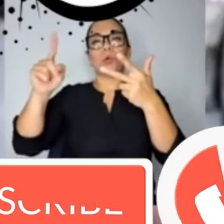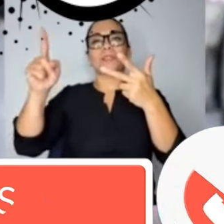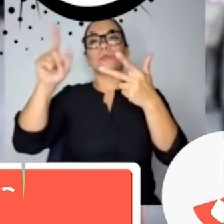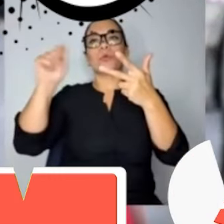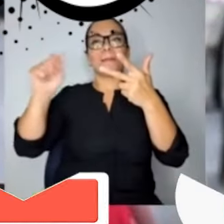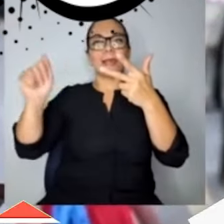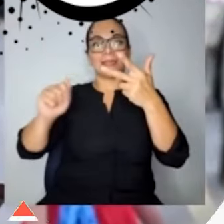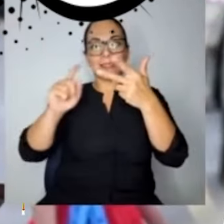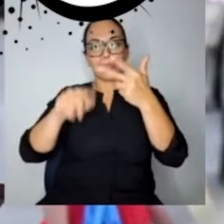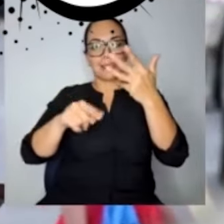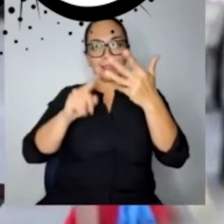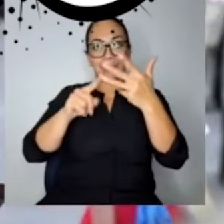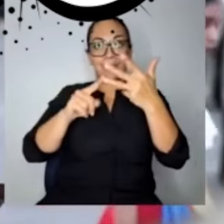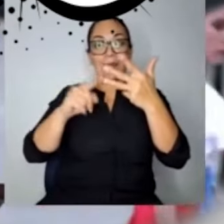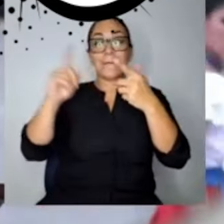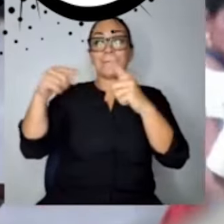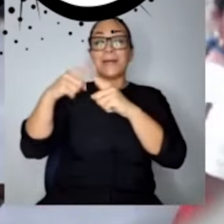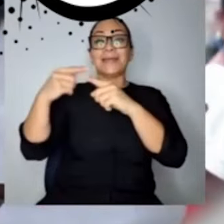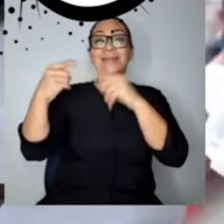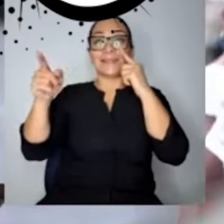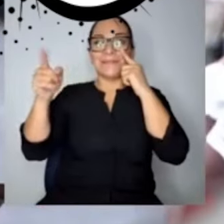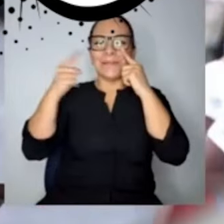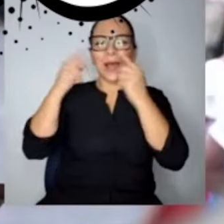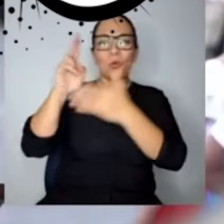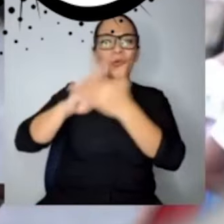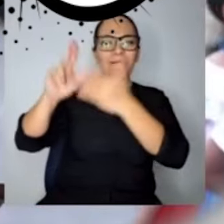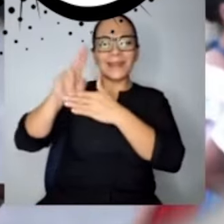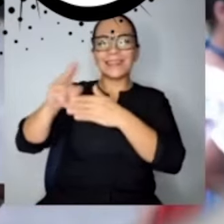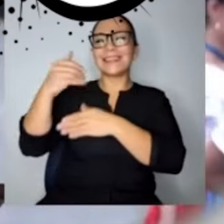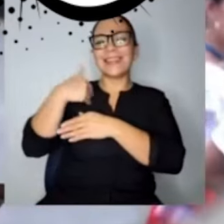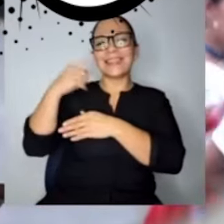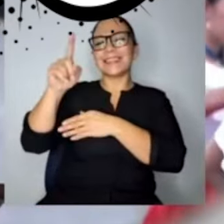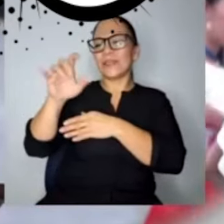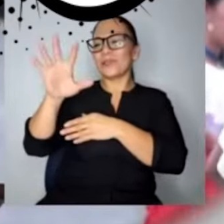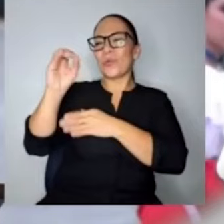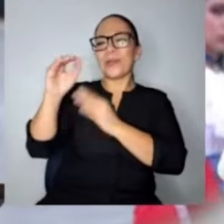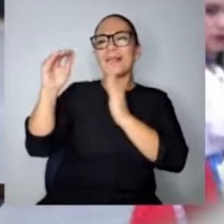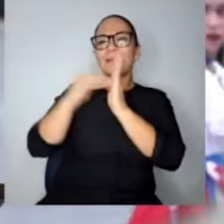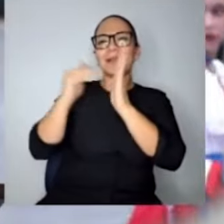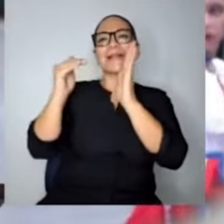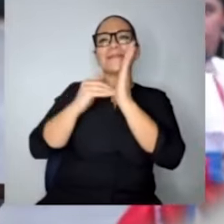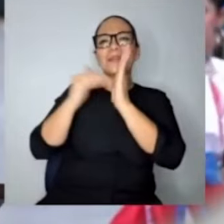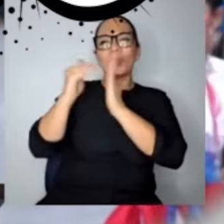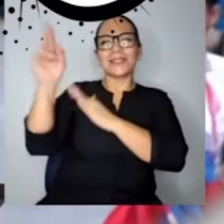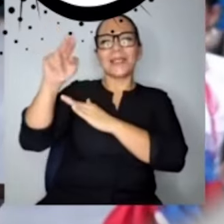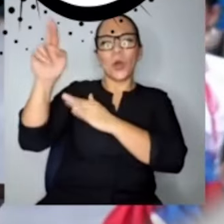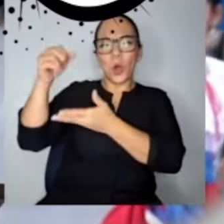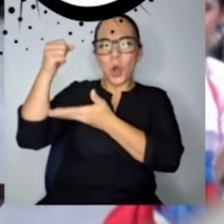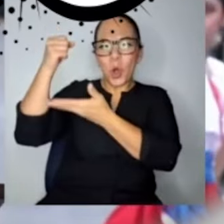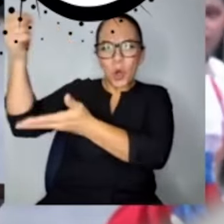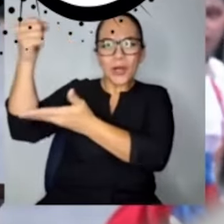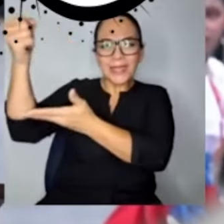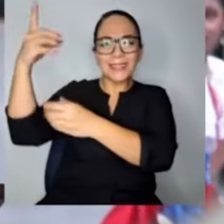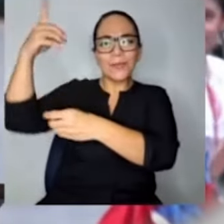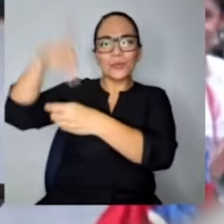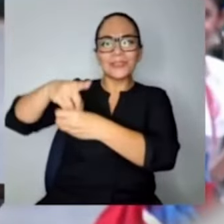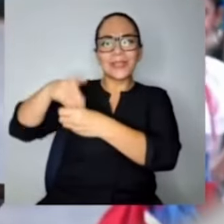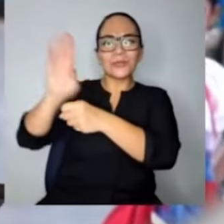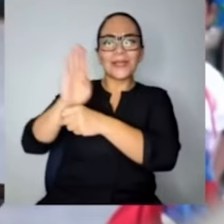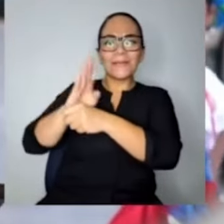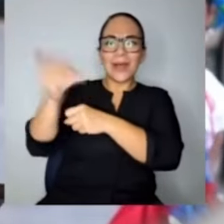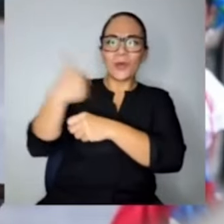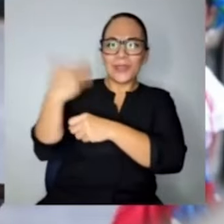tienen 150 mil millones de colones depositados en el banco.